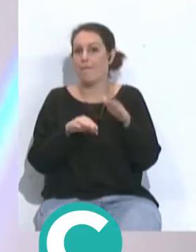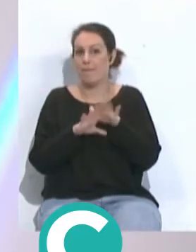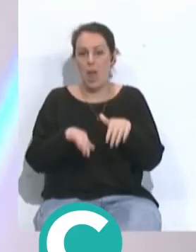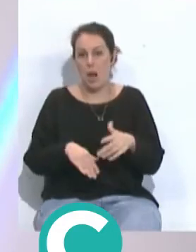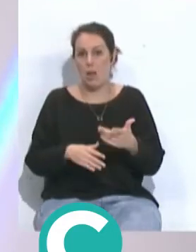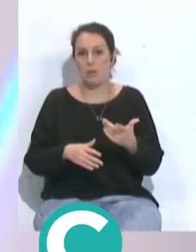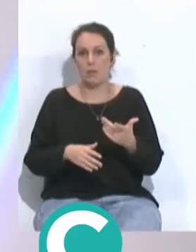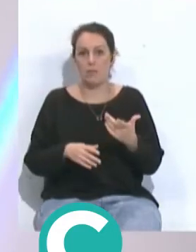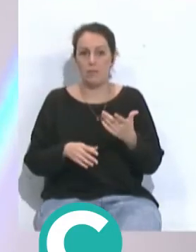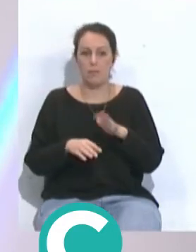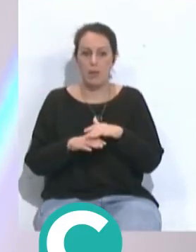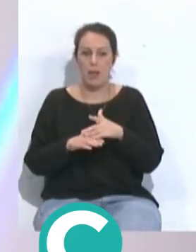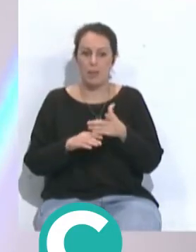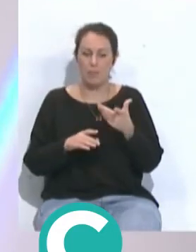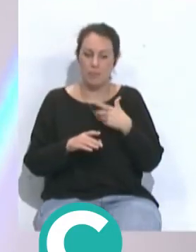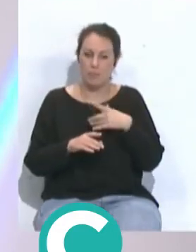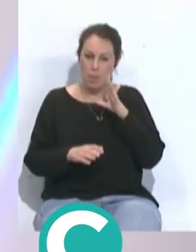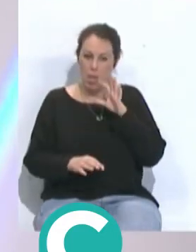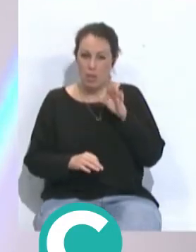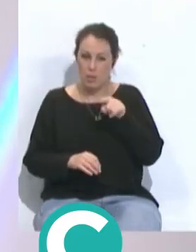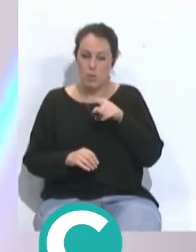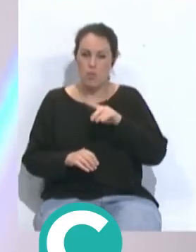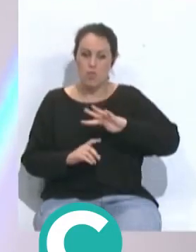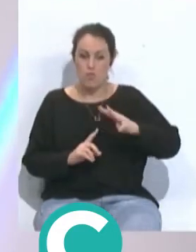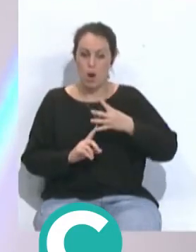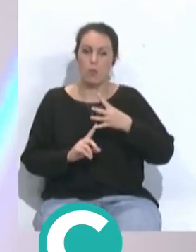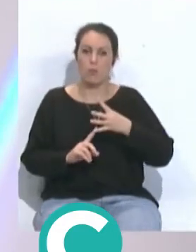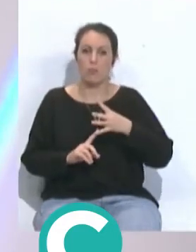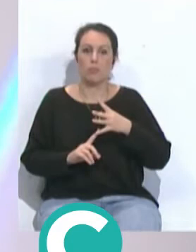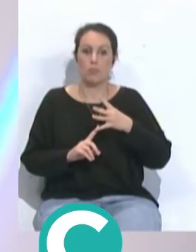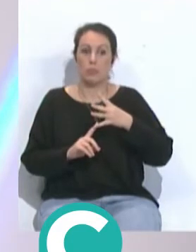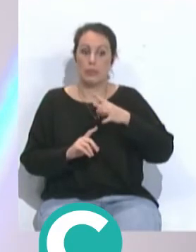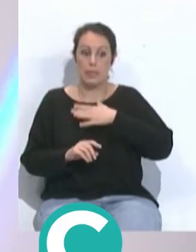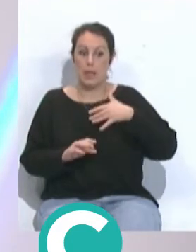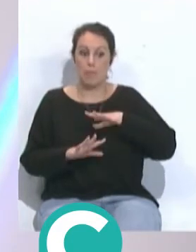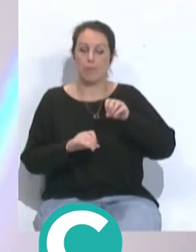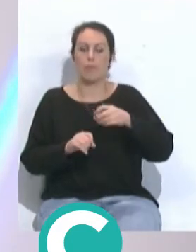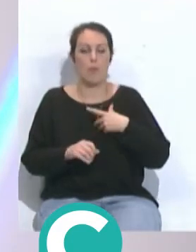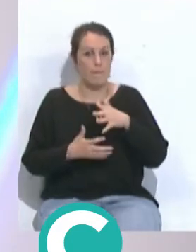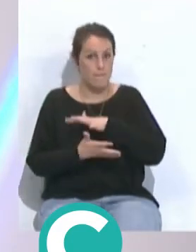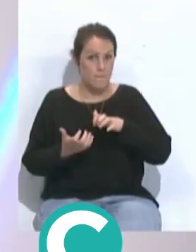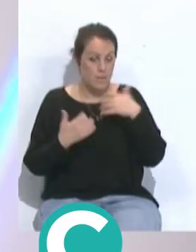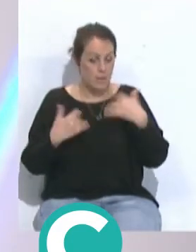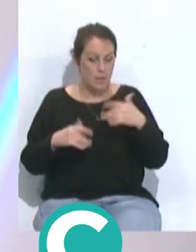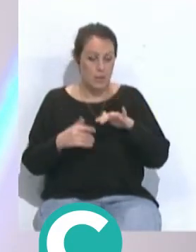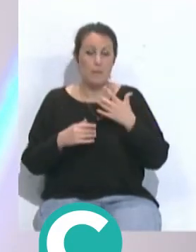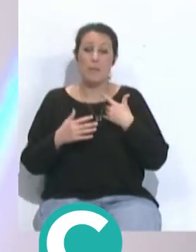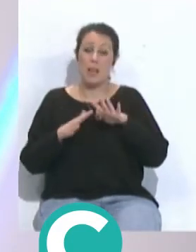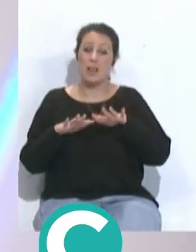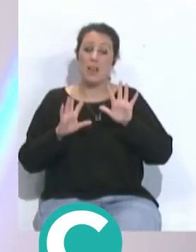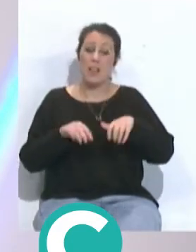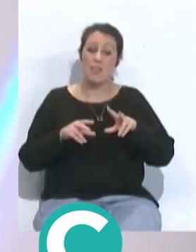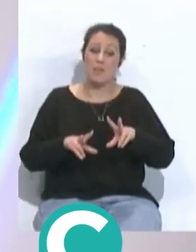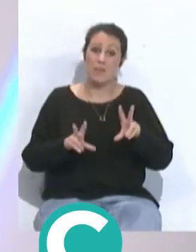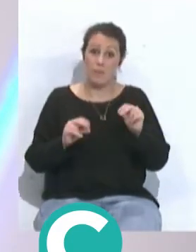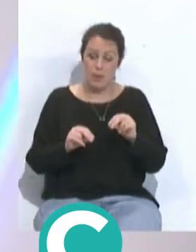en pos de estar ahí al acecho de ese cuarto puesto que va a dar mucha batalla una vez que pase el Mirandilla en función del resultado yo creo que sí ya